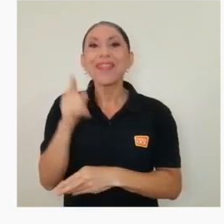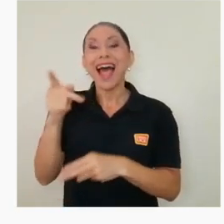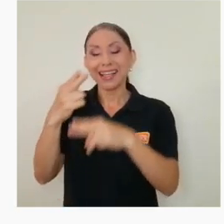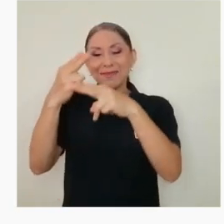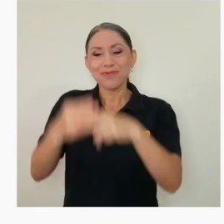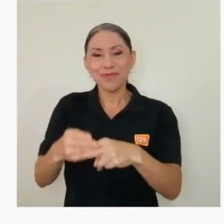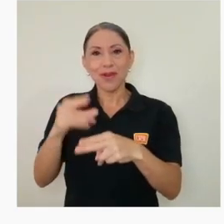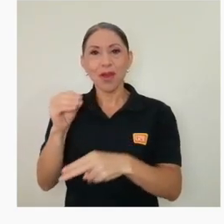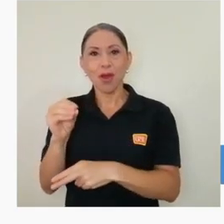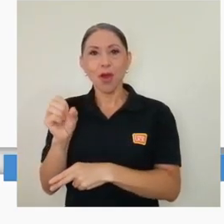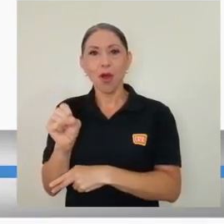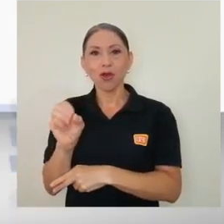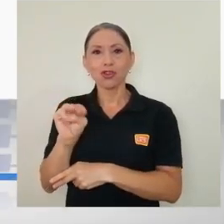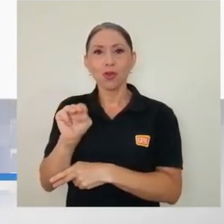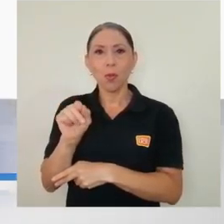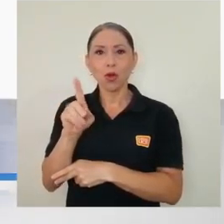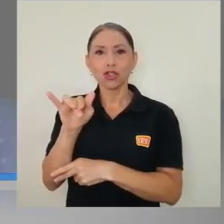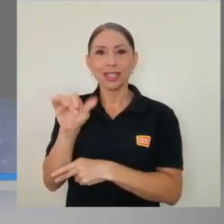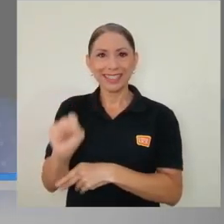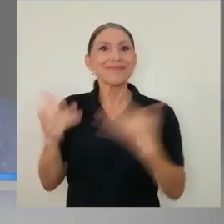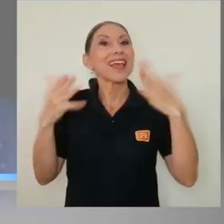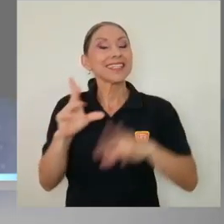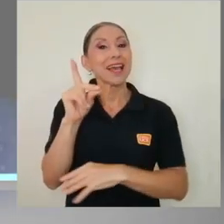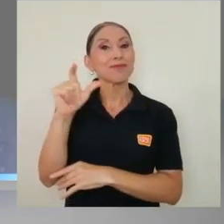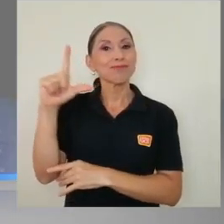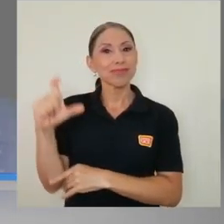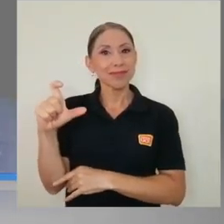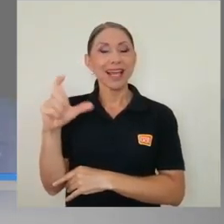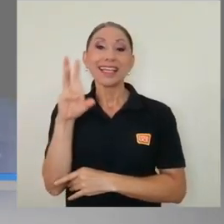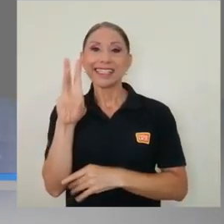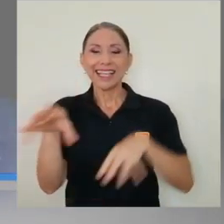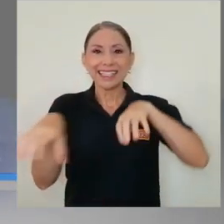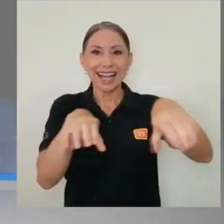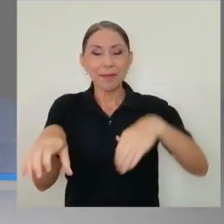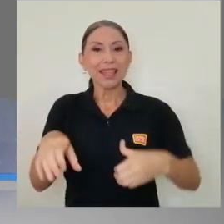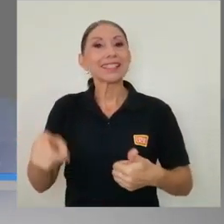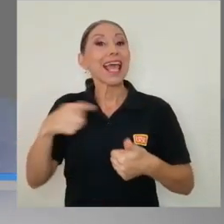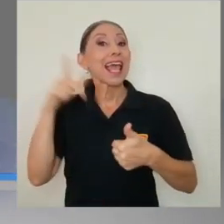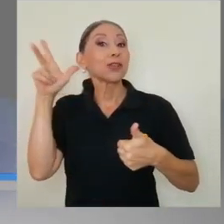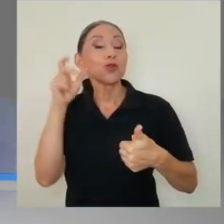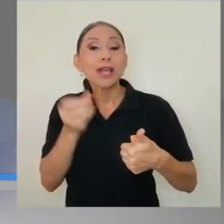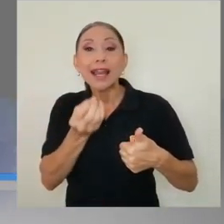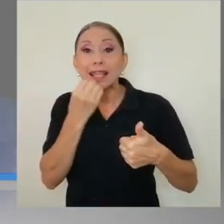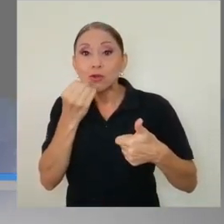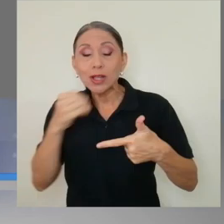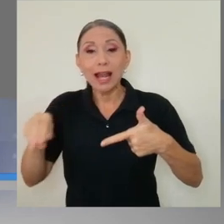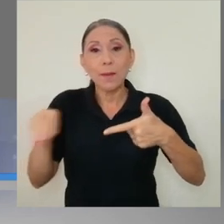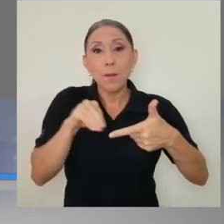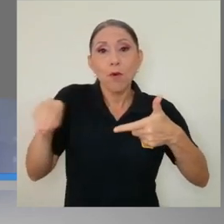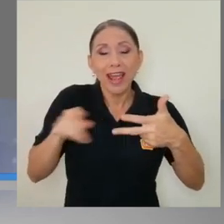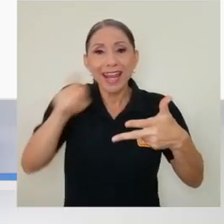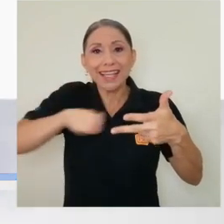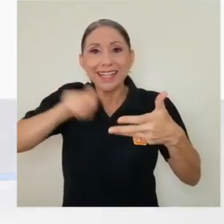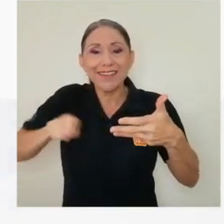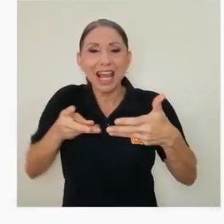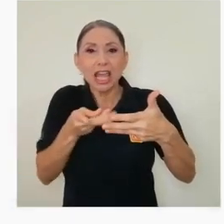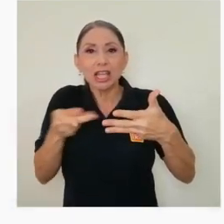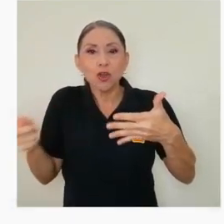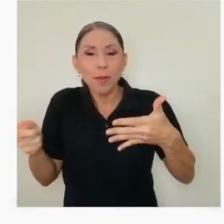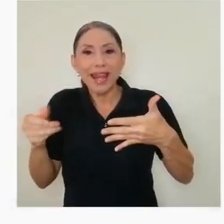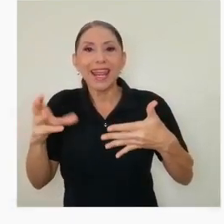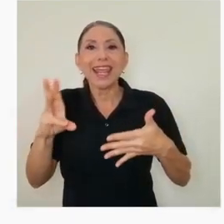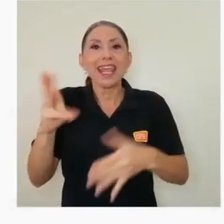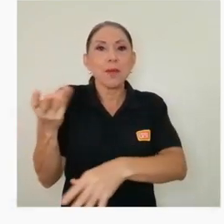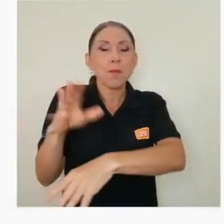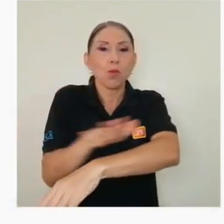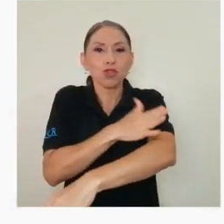nació Osmosis, ya disponible en Instagram e integrada por seis dinámicas, escuchar, degustar, mover, escribir, disolver